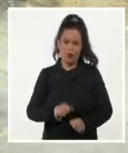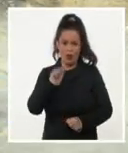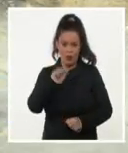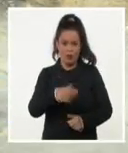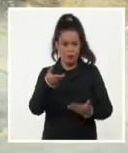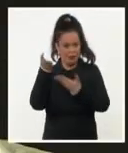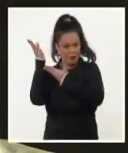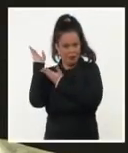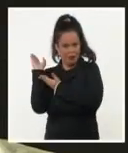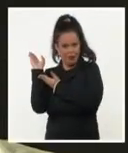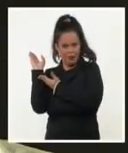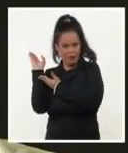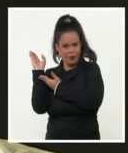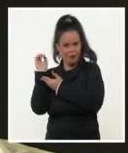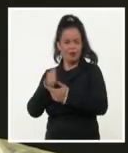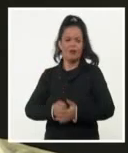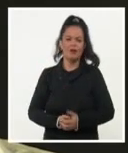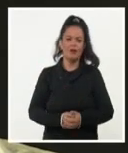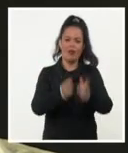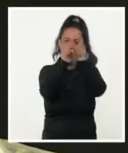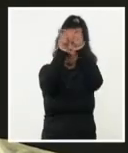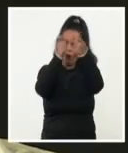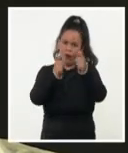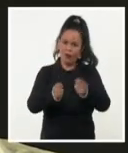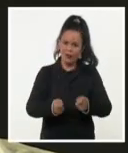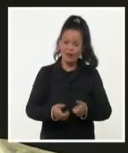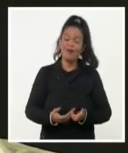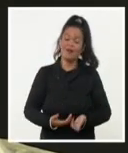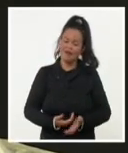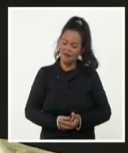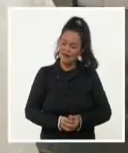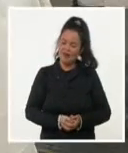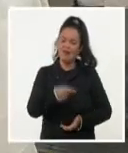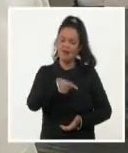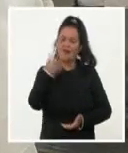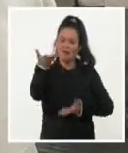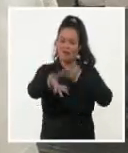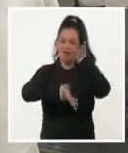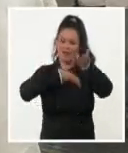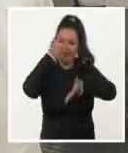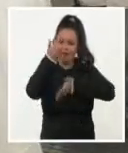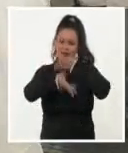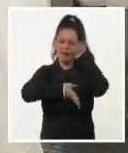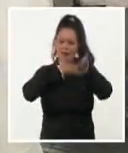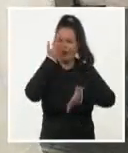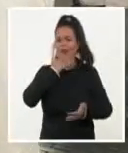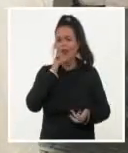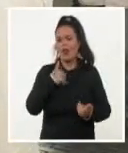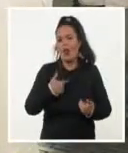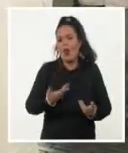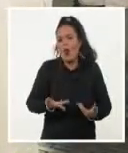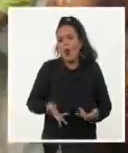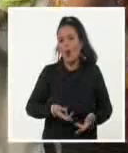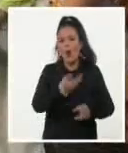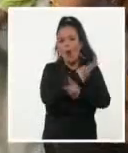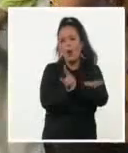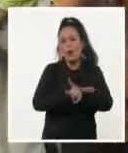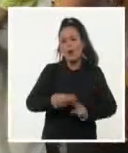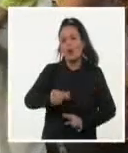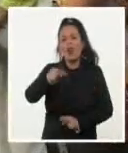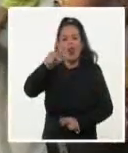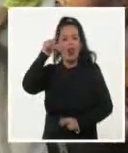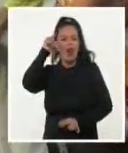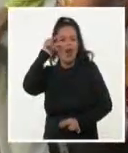plasmada la huella del historiador. Asimismo, se dialogó sobre el leal restaurador, estudioso, arqueólogo e